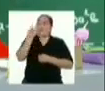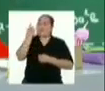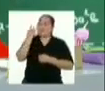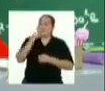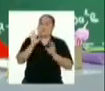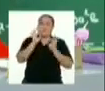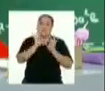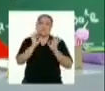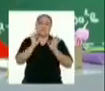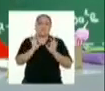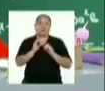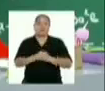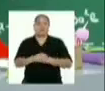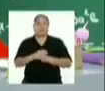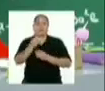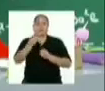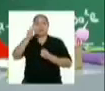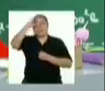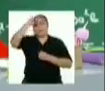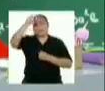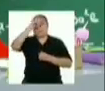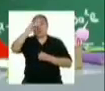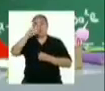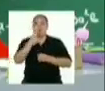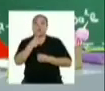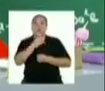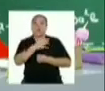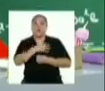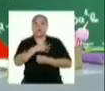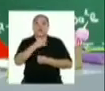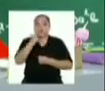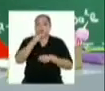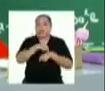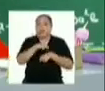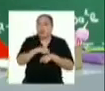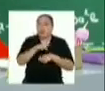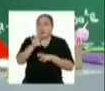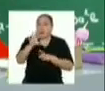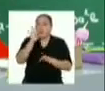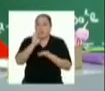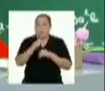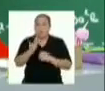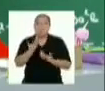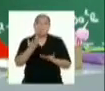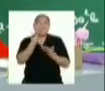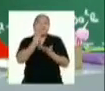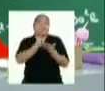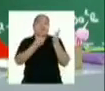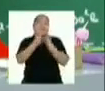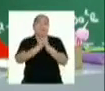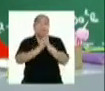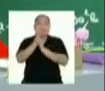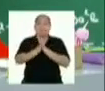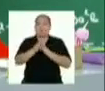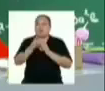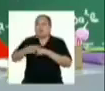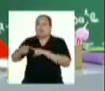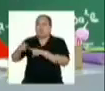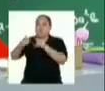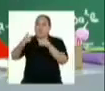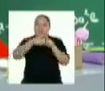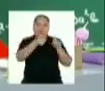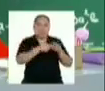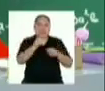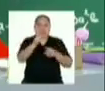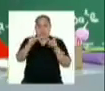¡Qué genial! Muchos de nuestros chicos y chicas de cuarto están en la etapa de descubrir su vocación. Ellos son muy diversos y de distintas partes del